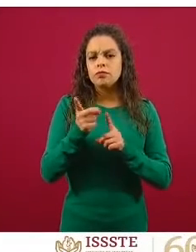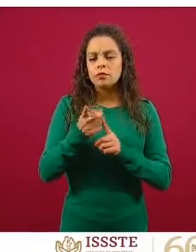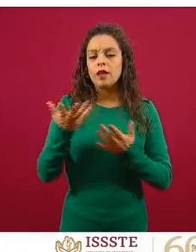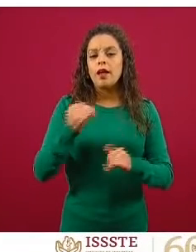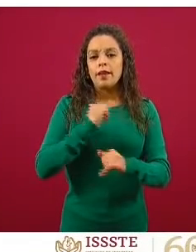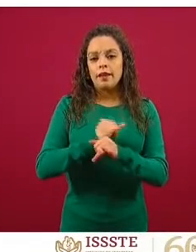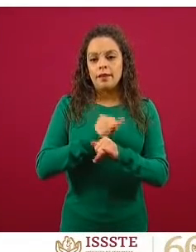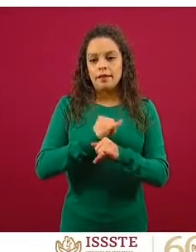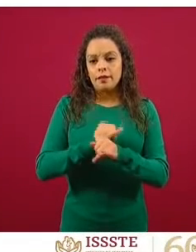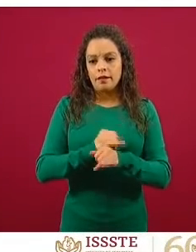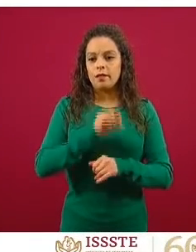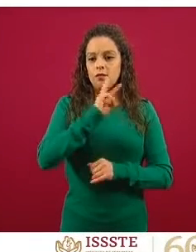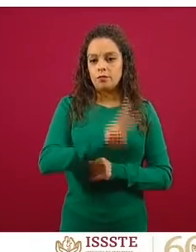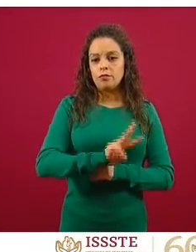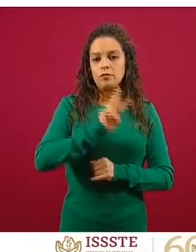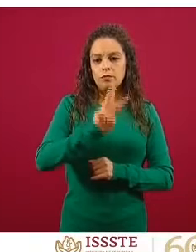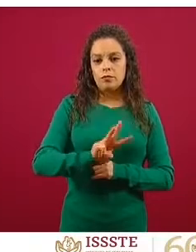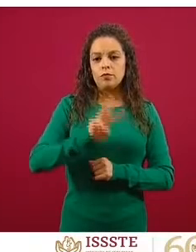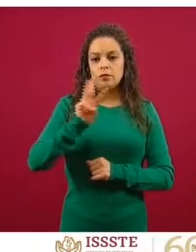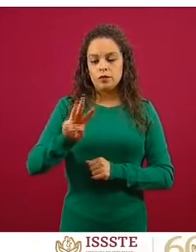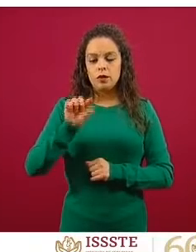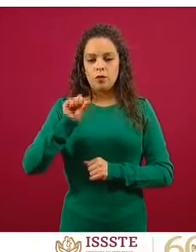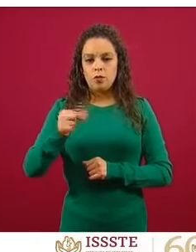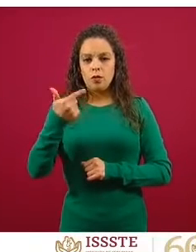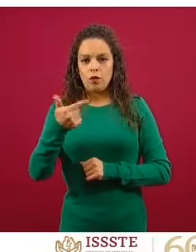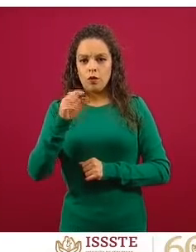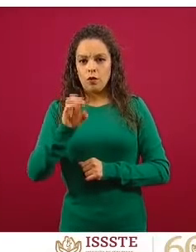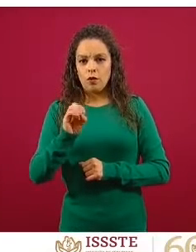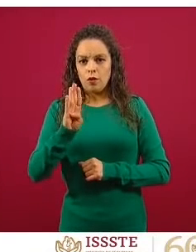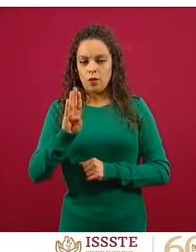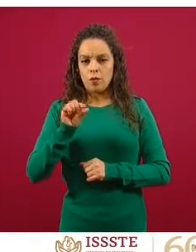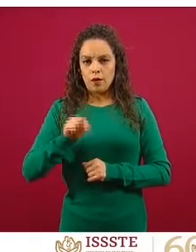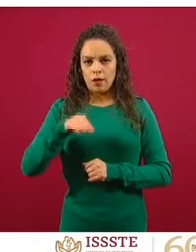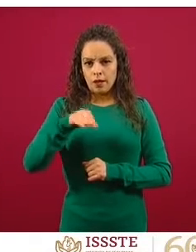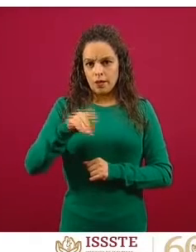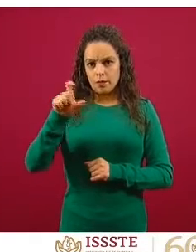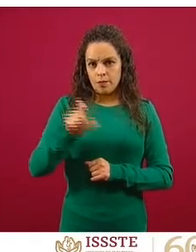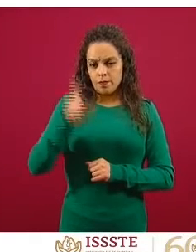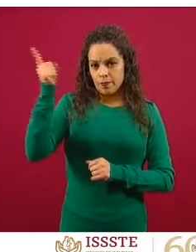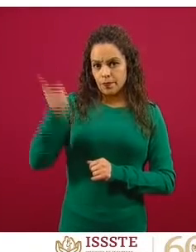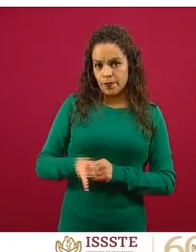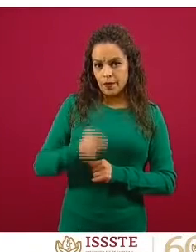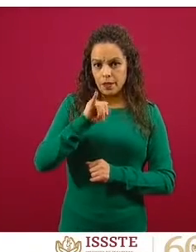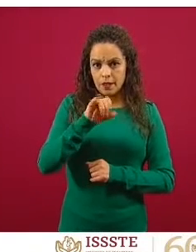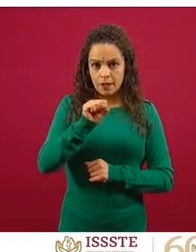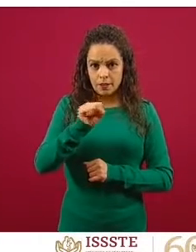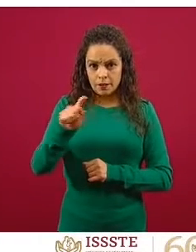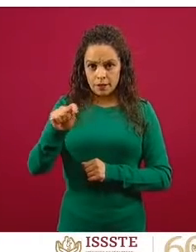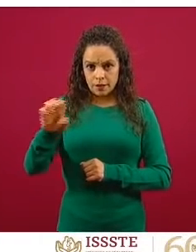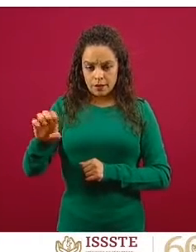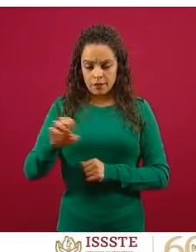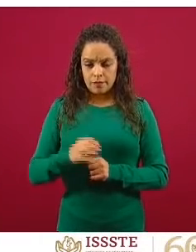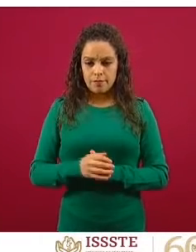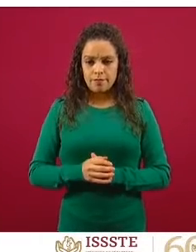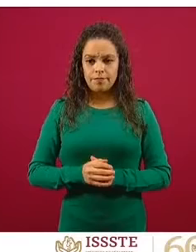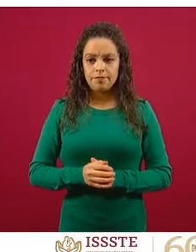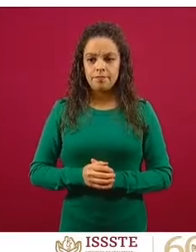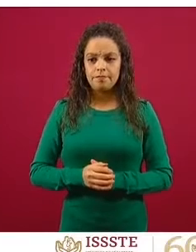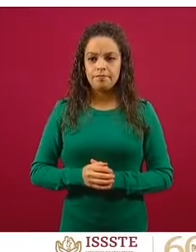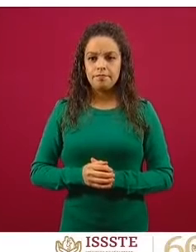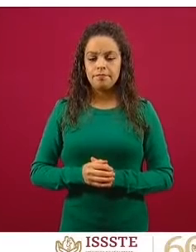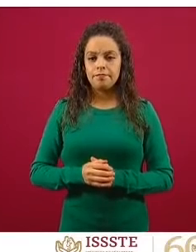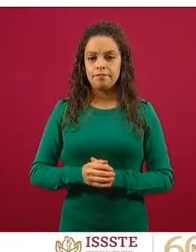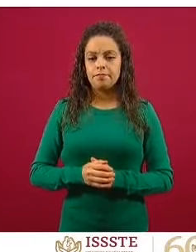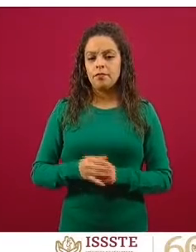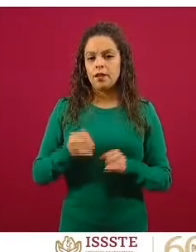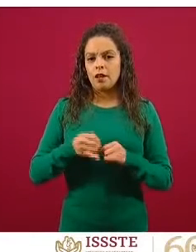Instituto www.gob.mx.iste. También tenemos información publicada en